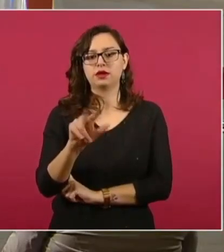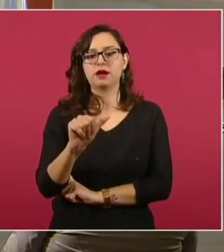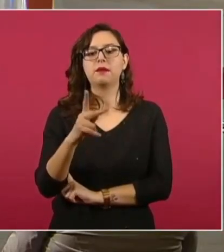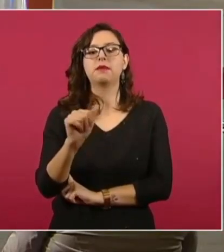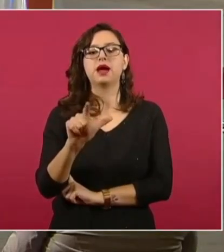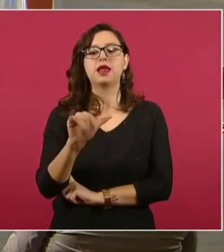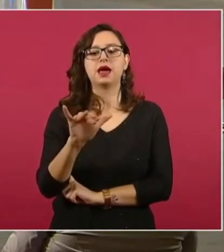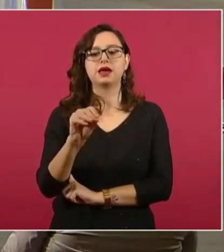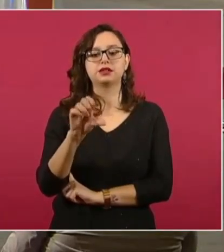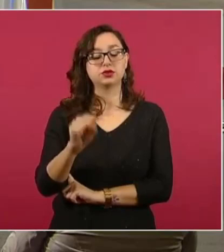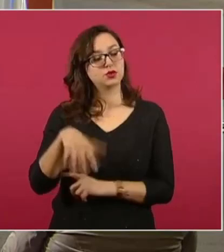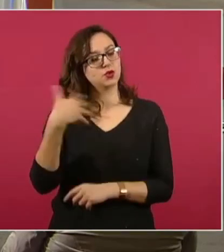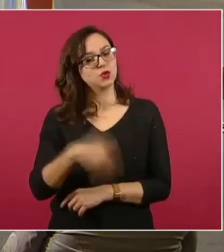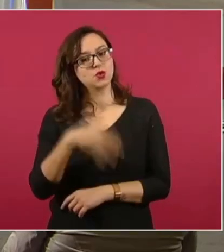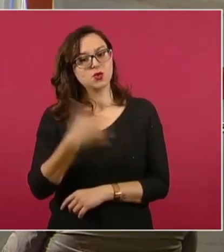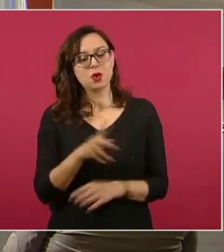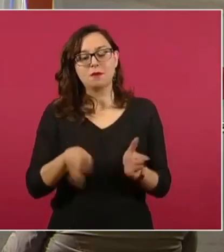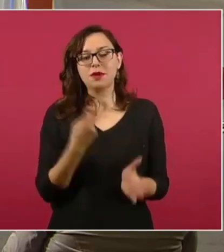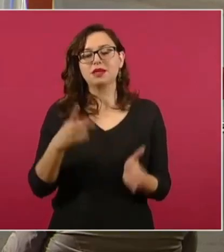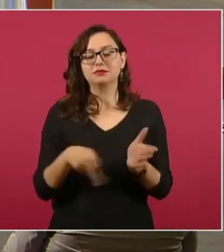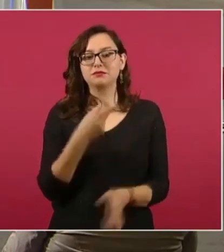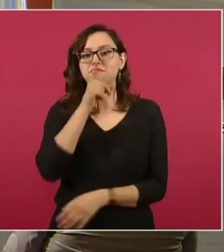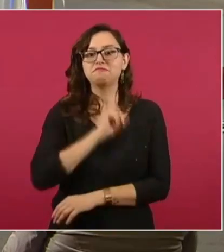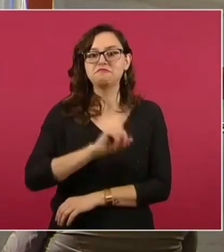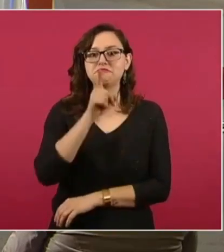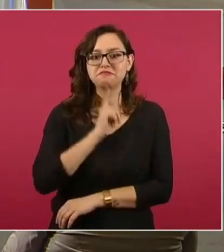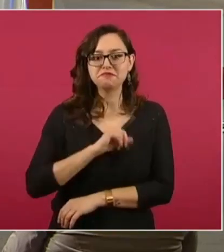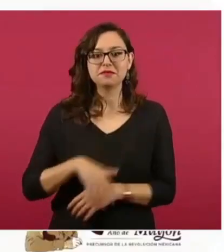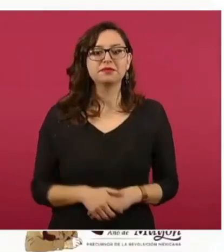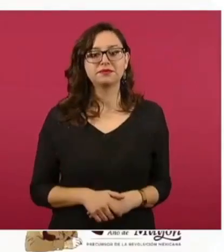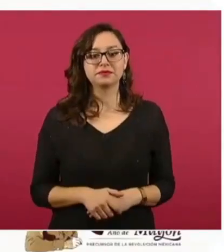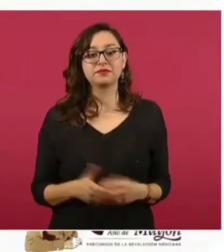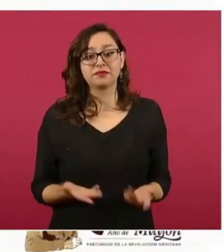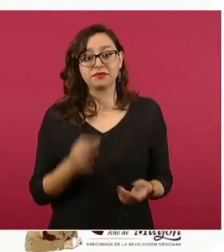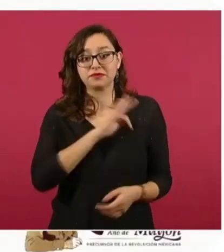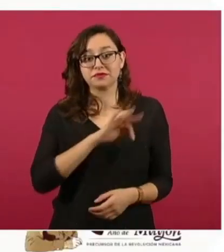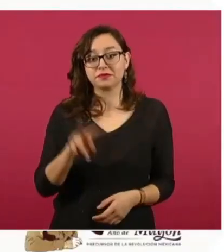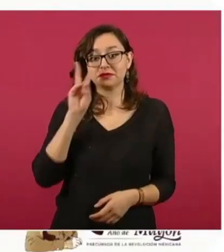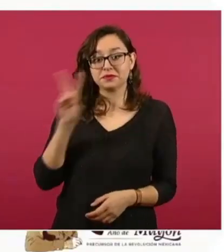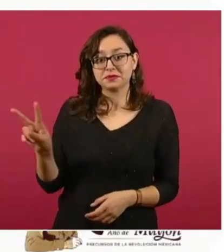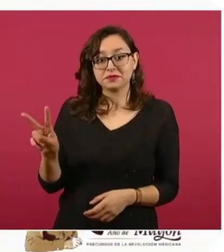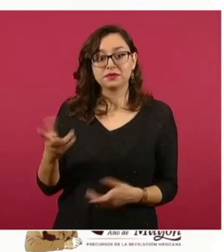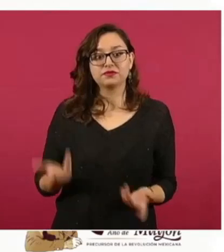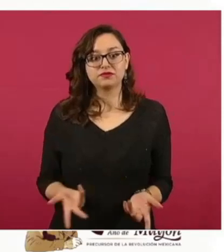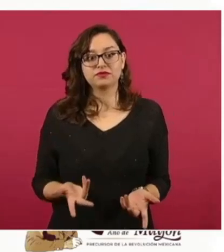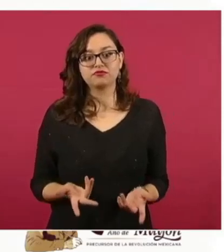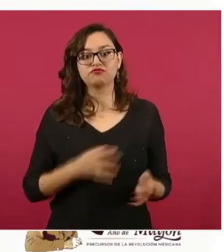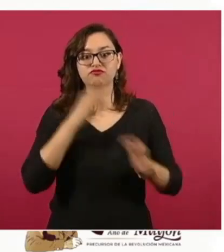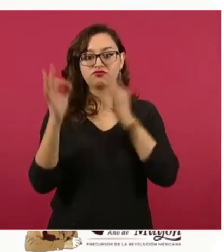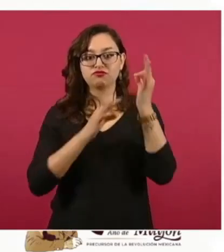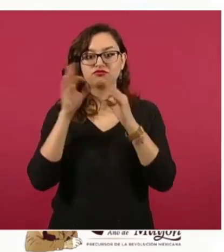pulso un lugar en esta sección, por segunda vez mencionado. Ahora es ejemplo de lo que puede denominarse como